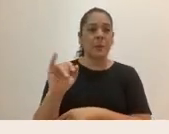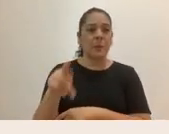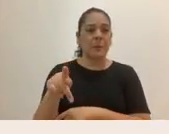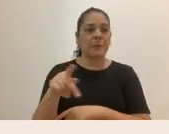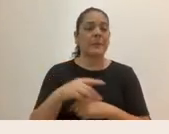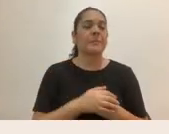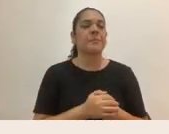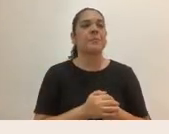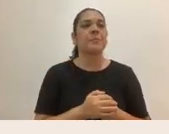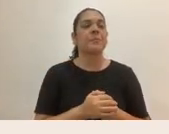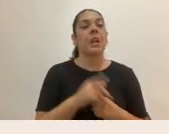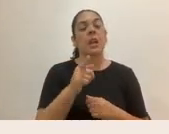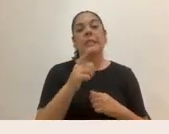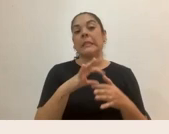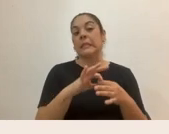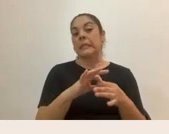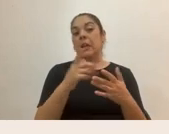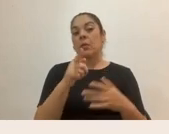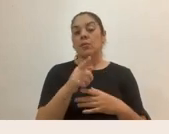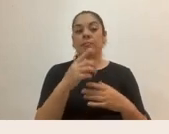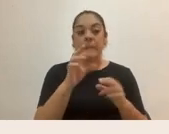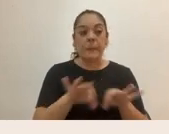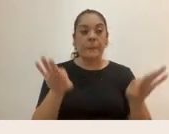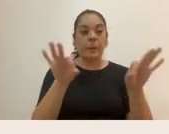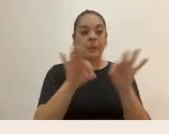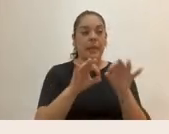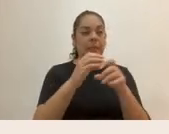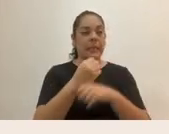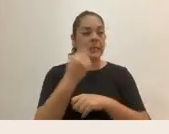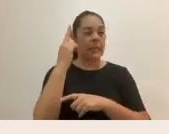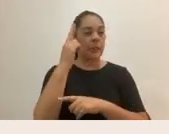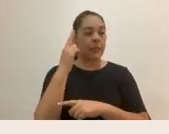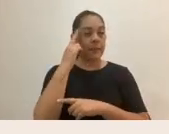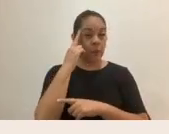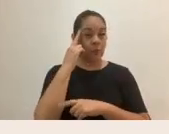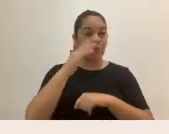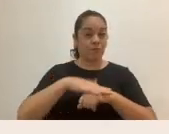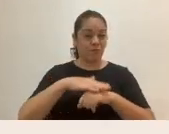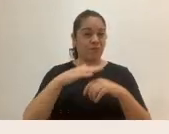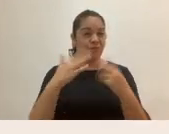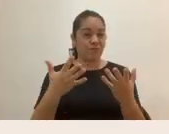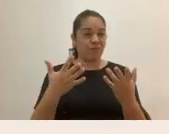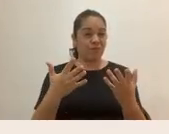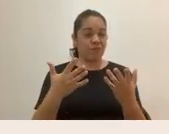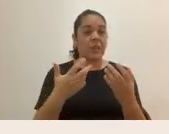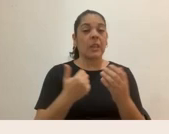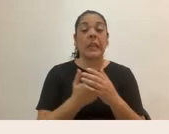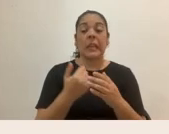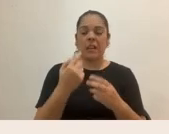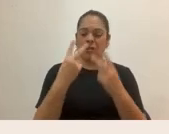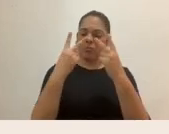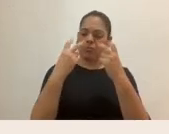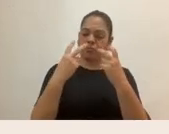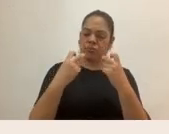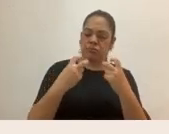respecto a esto es bien importante hacer la reflexión en cuanto a que la revisión de nuestra propia historia de vida